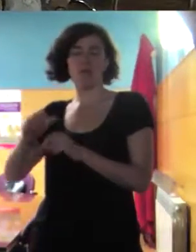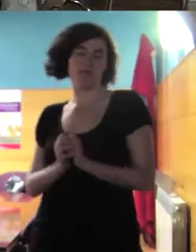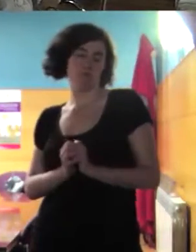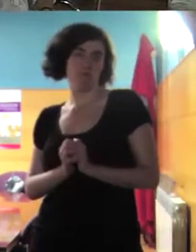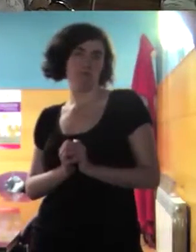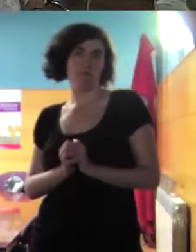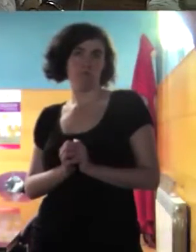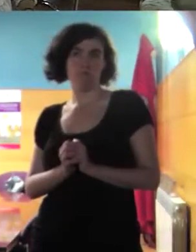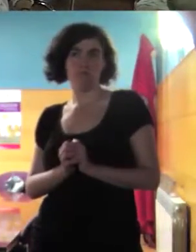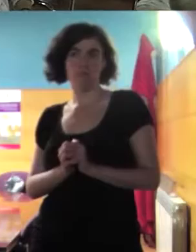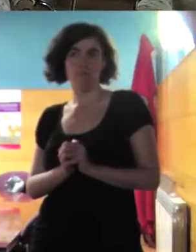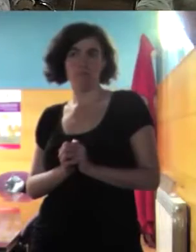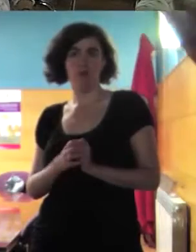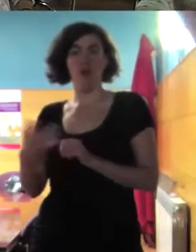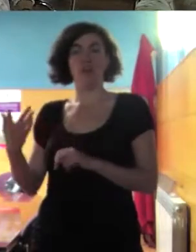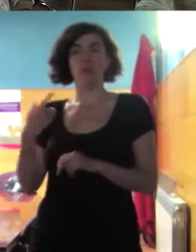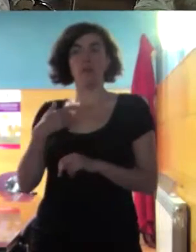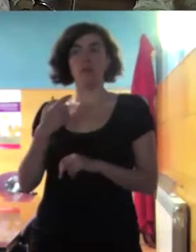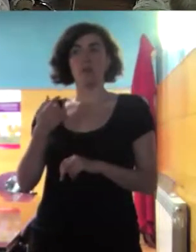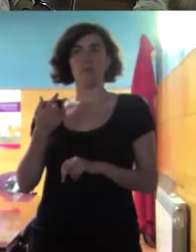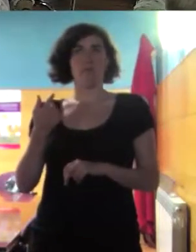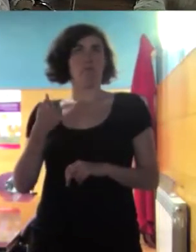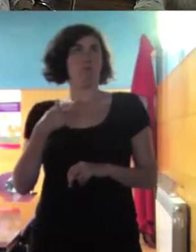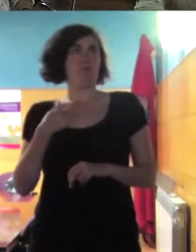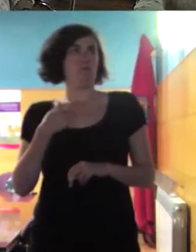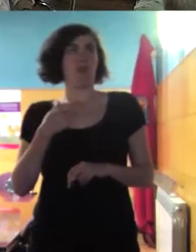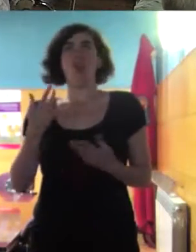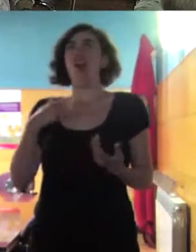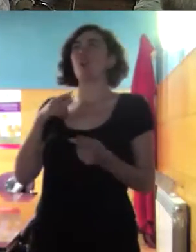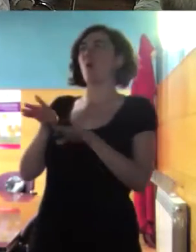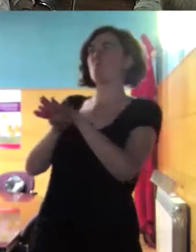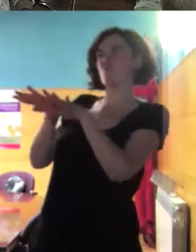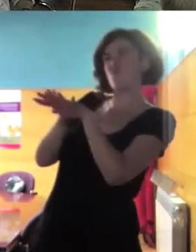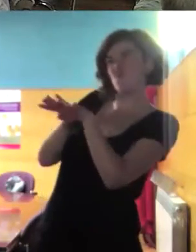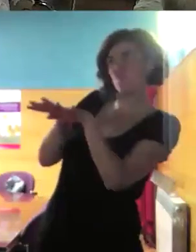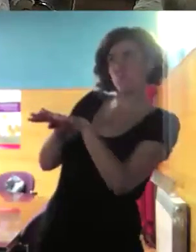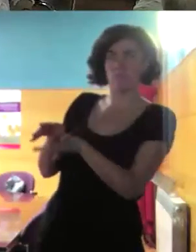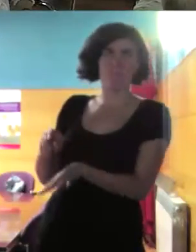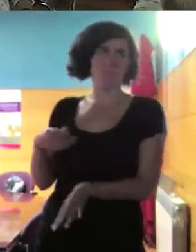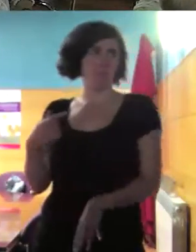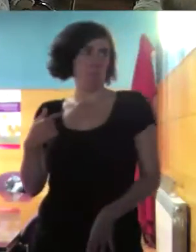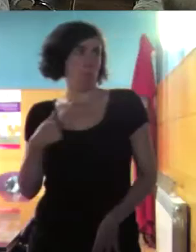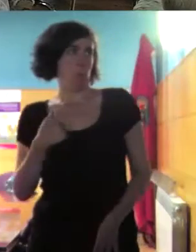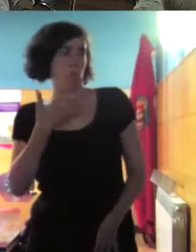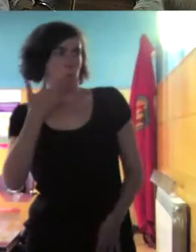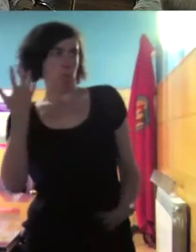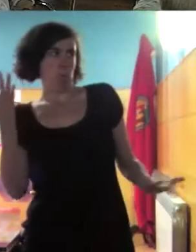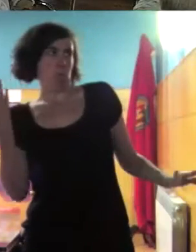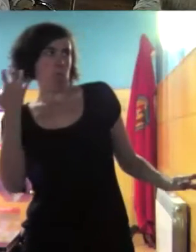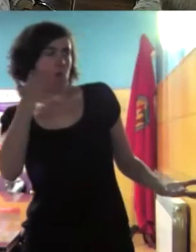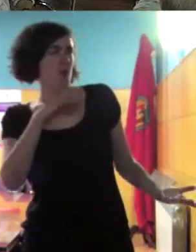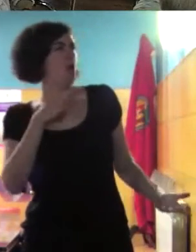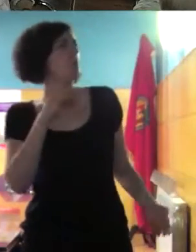y yo desde mi asombro decía pero y le pregunté a ella a esta mujer que hizo el comentario